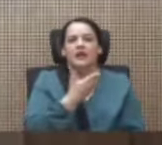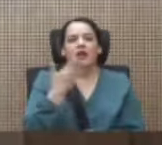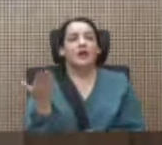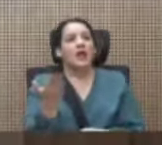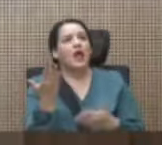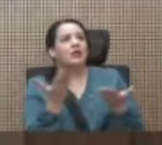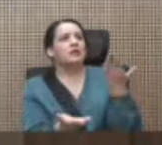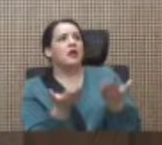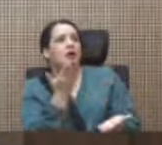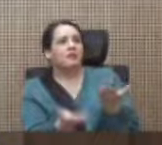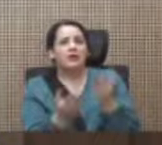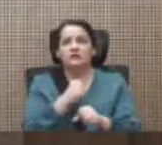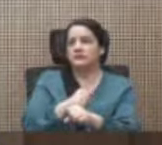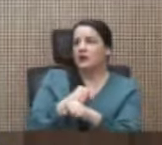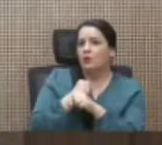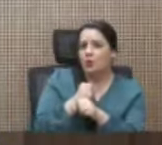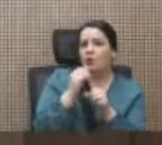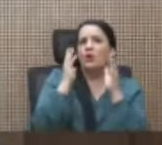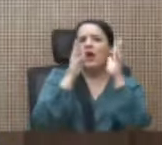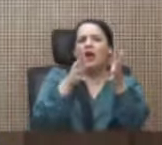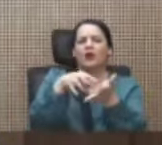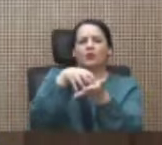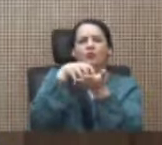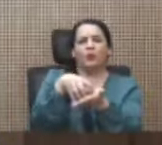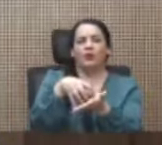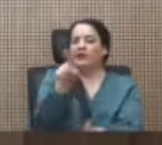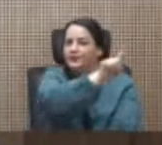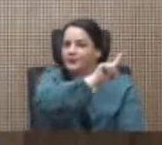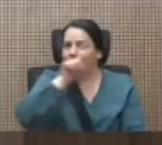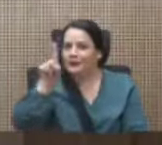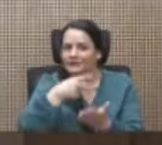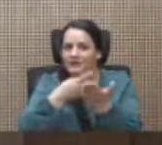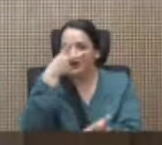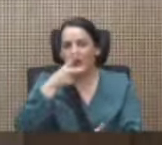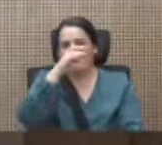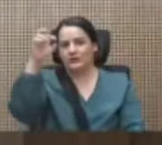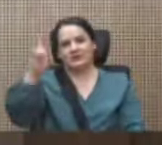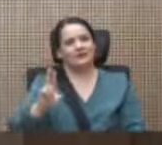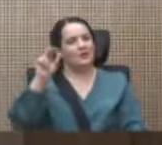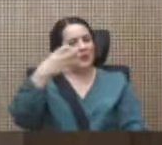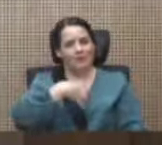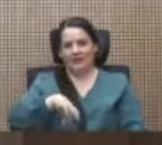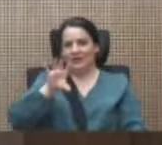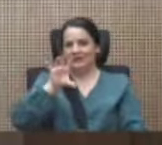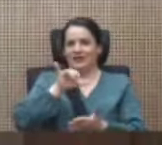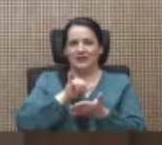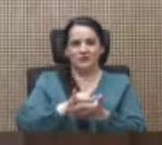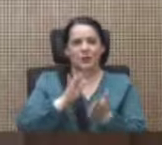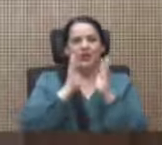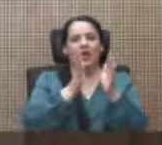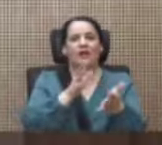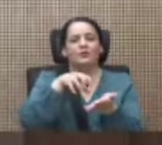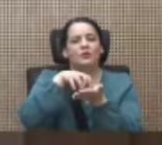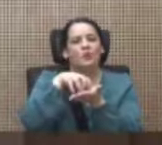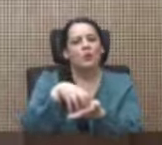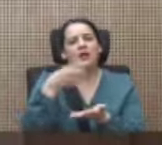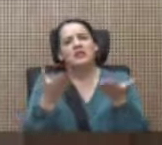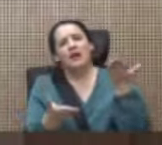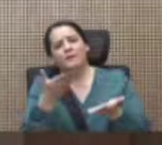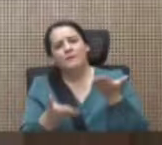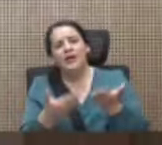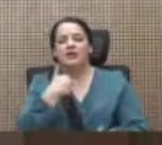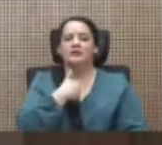seguro tal vez y dejar la duda no se vale. Costa Rica no merece eso de estar dejando la duda de que es que tal vez